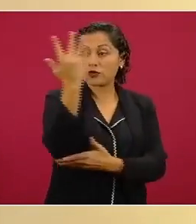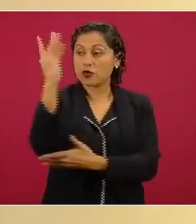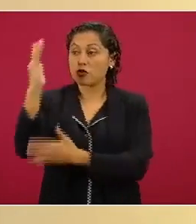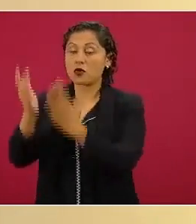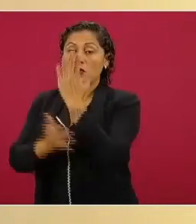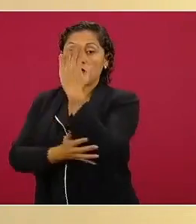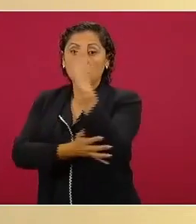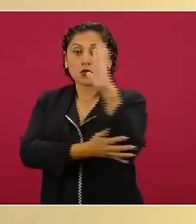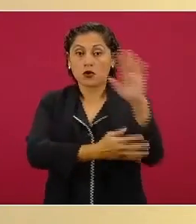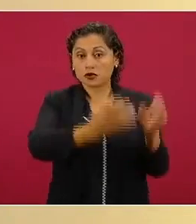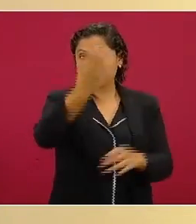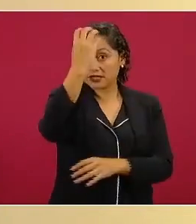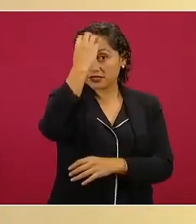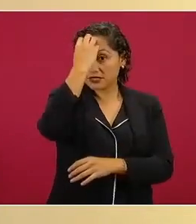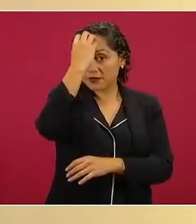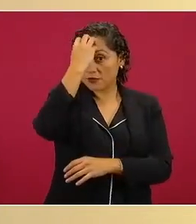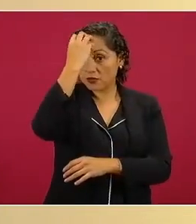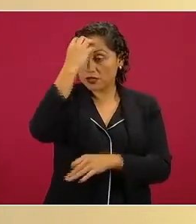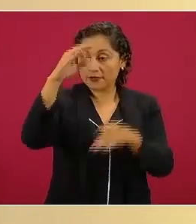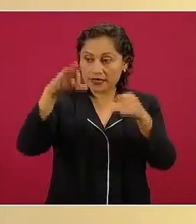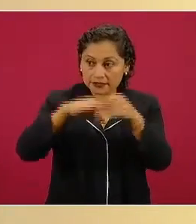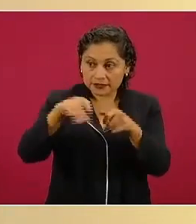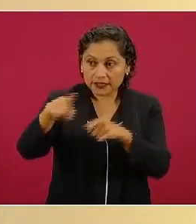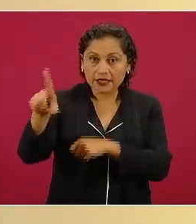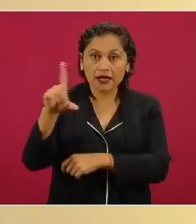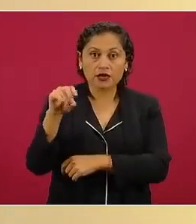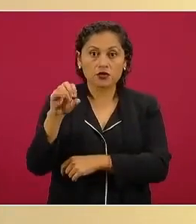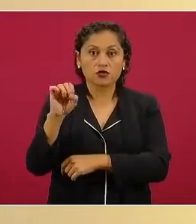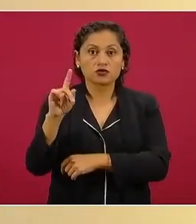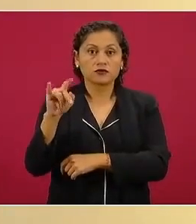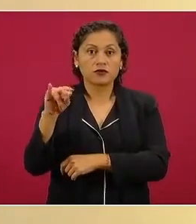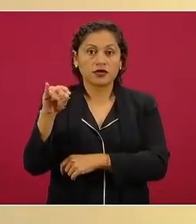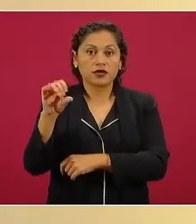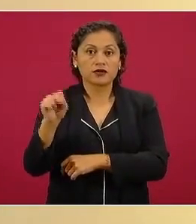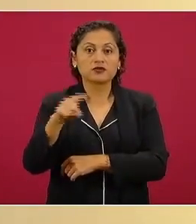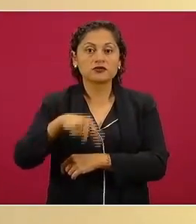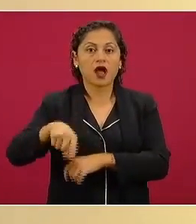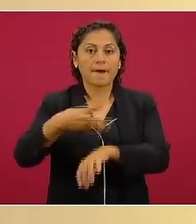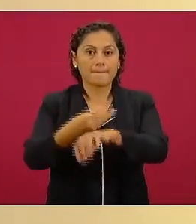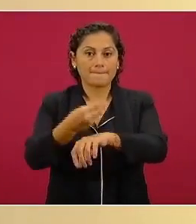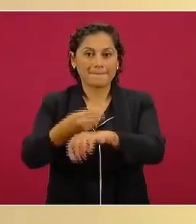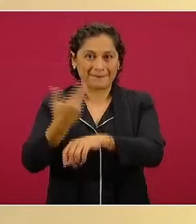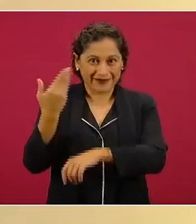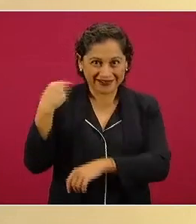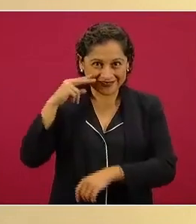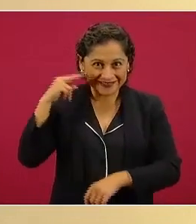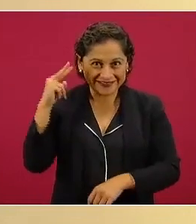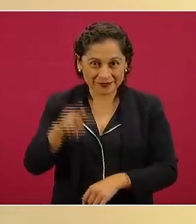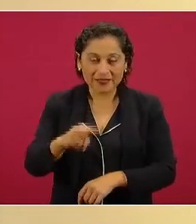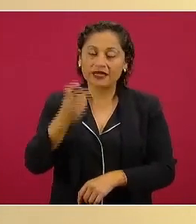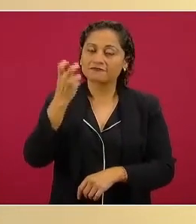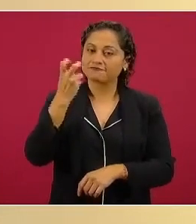de Chapultepec que incluye los pinos y todos los museos lo que ya vimos y vamos a estar